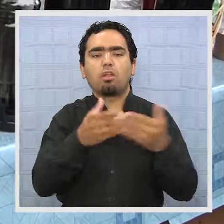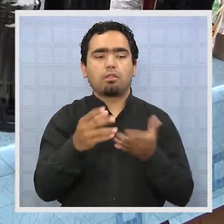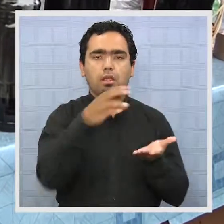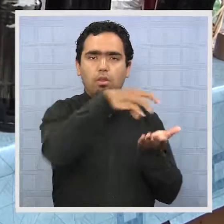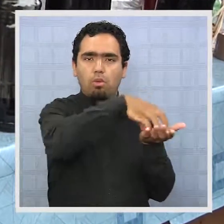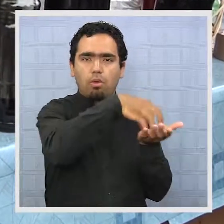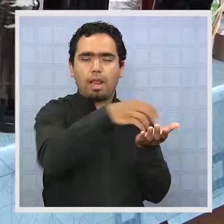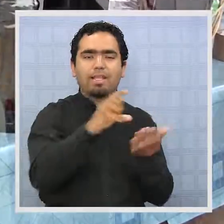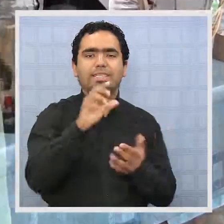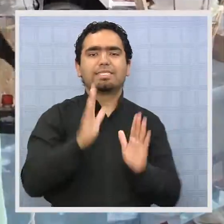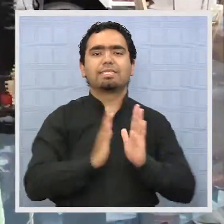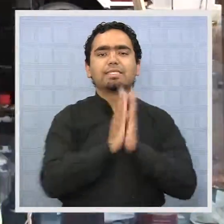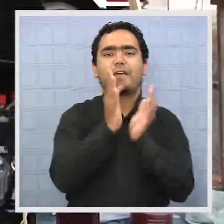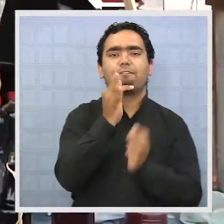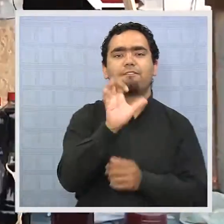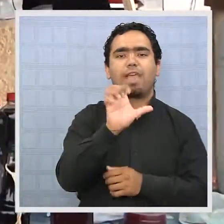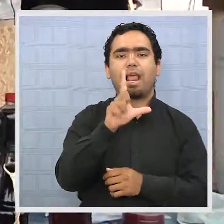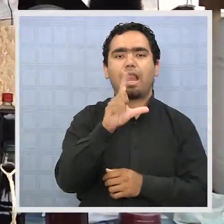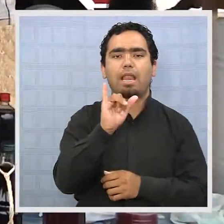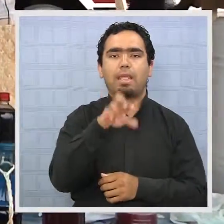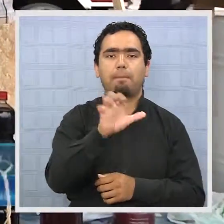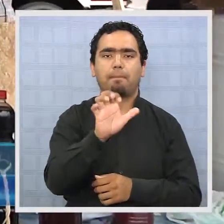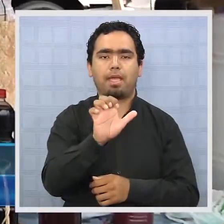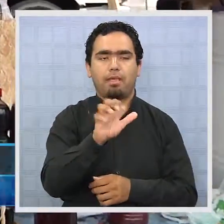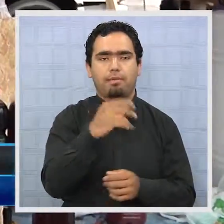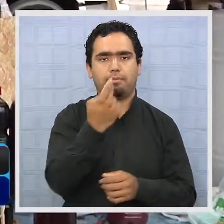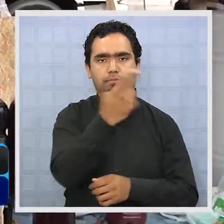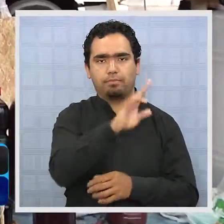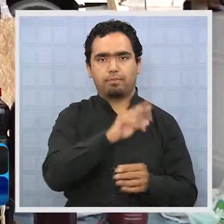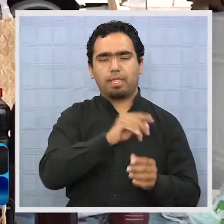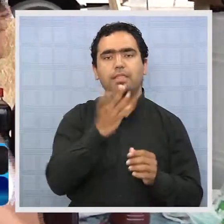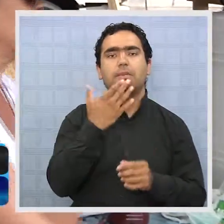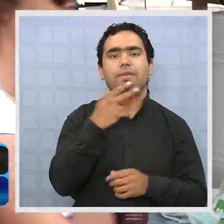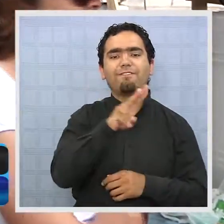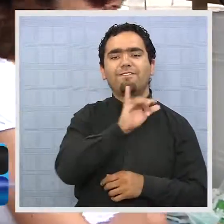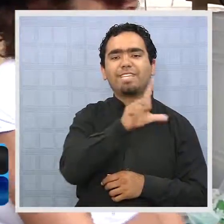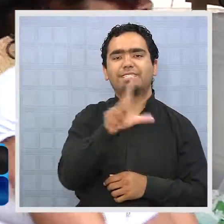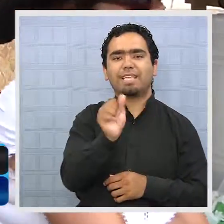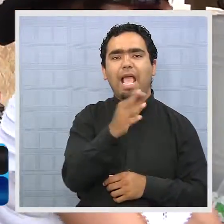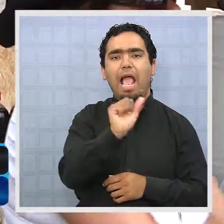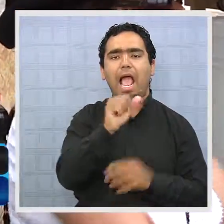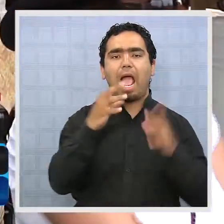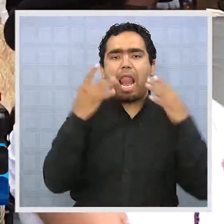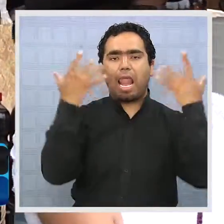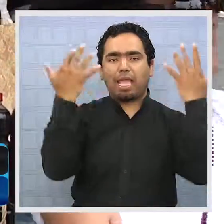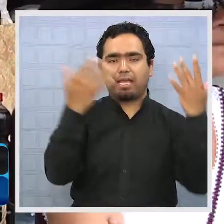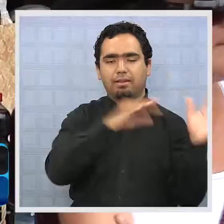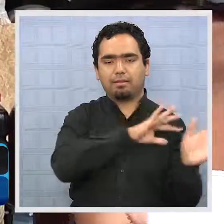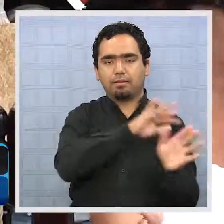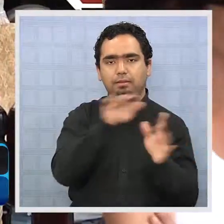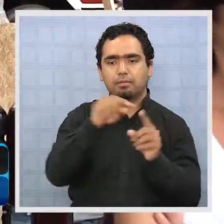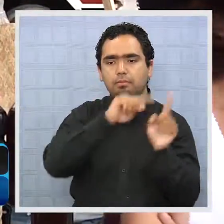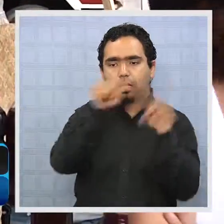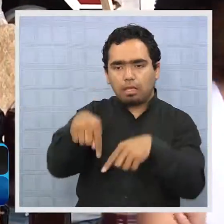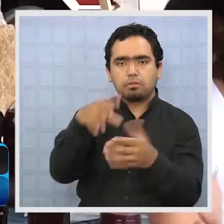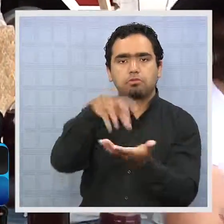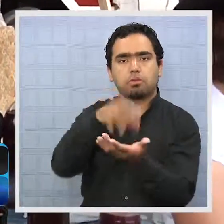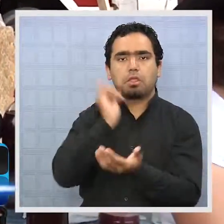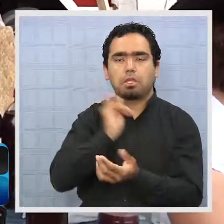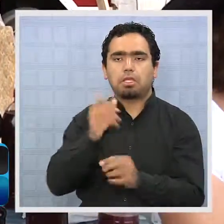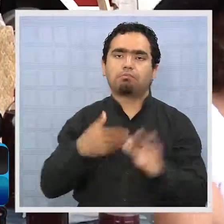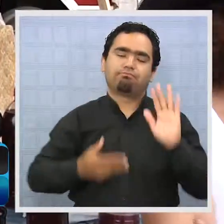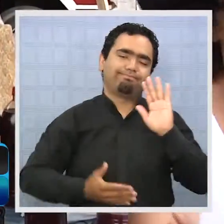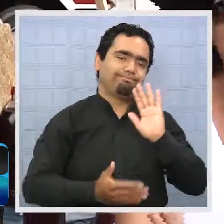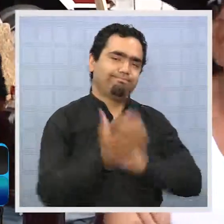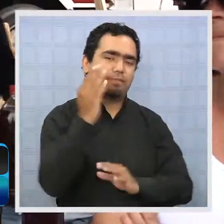y Villa Alegre. Claro, lo retiramos hoy de acá, la ciudad, linda ciudad de Iquique. Estamos muy agradecidos